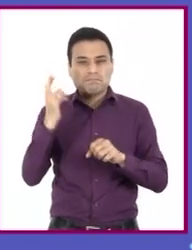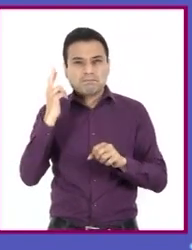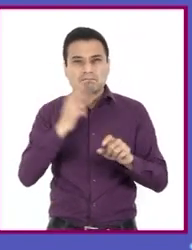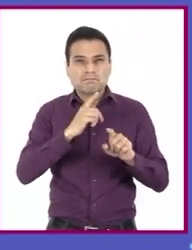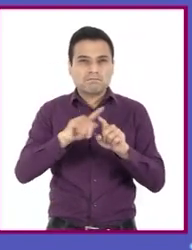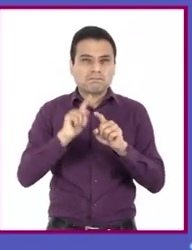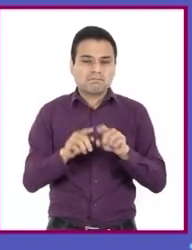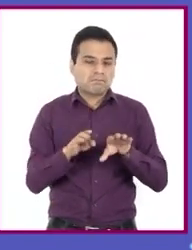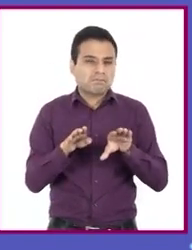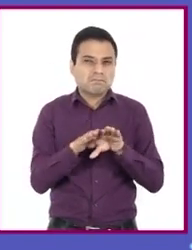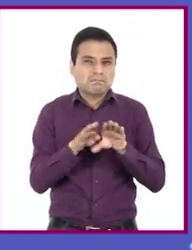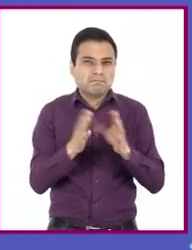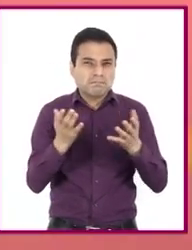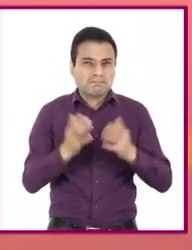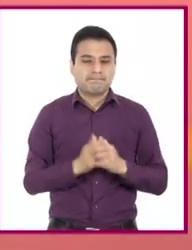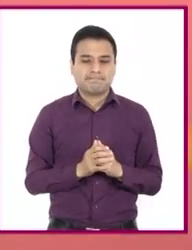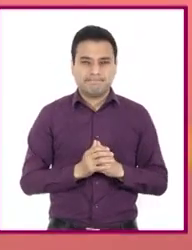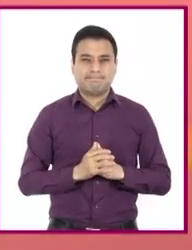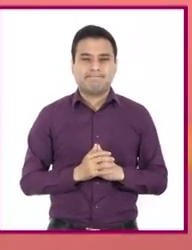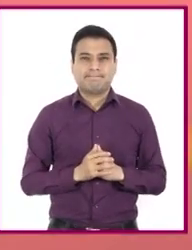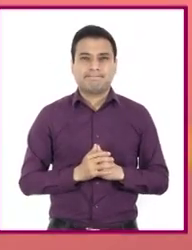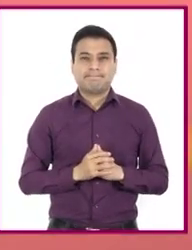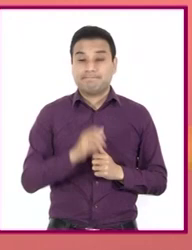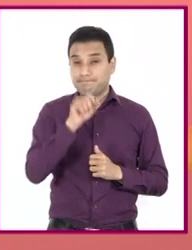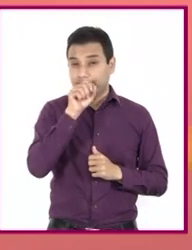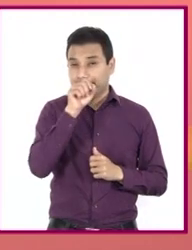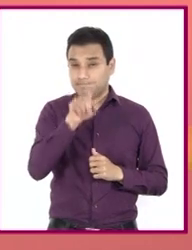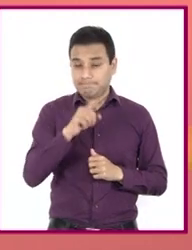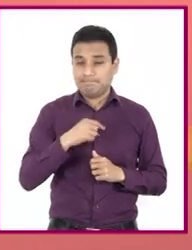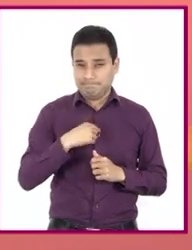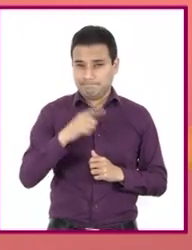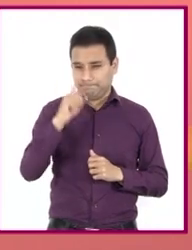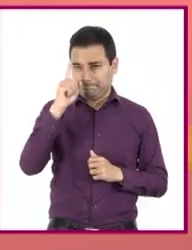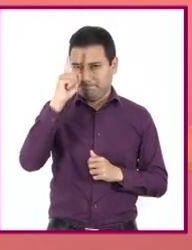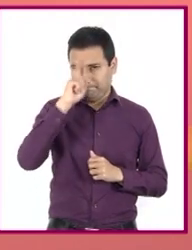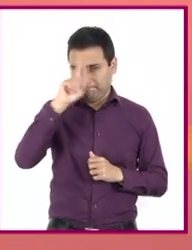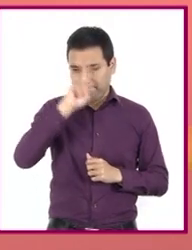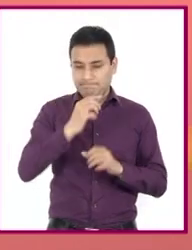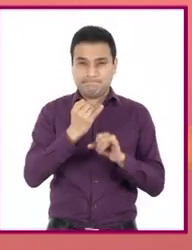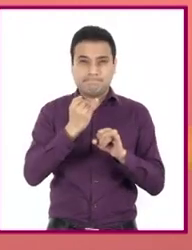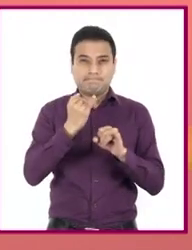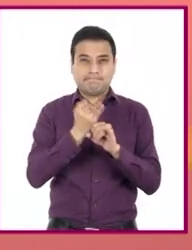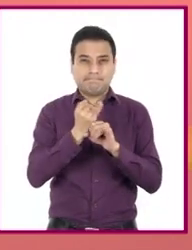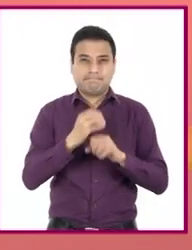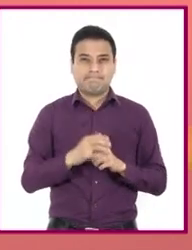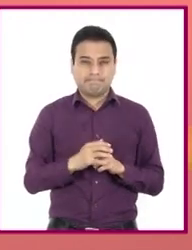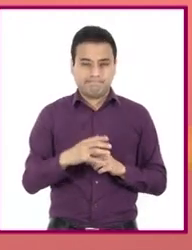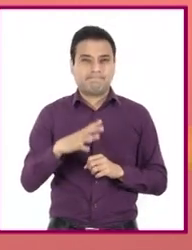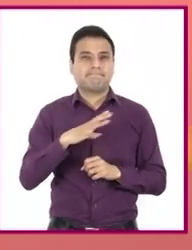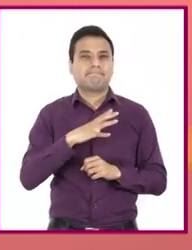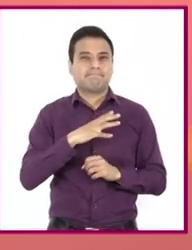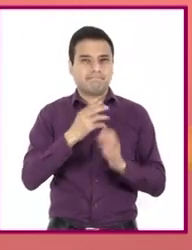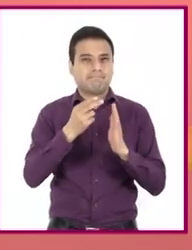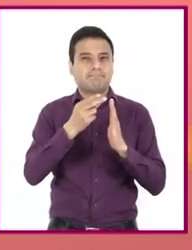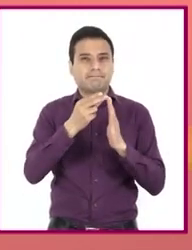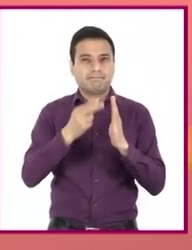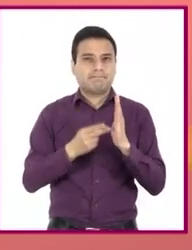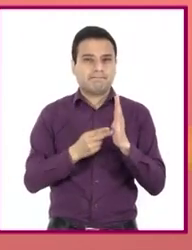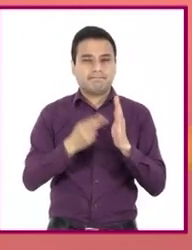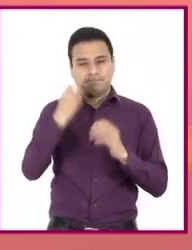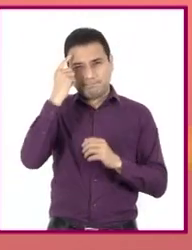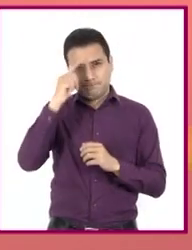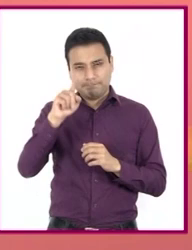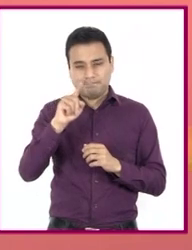las actividades que se propongan. También les aconsejo que consulten en Internet las normas de cita según diversos